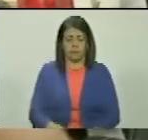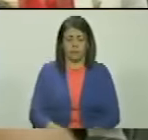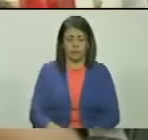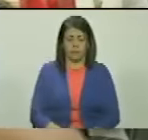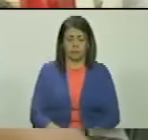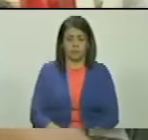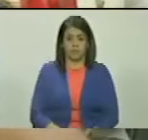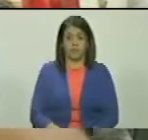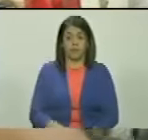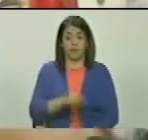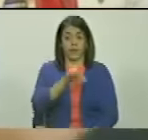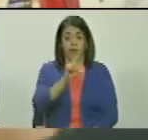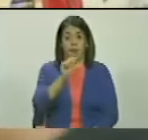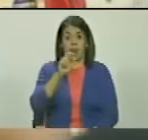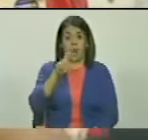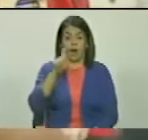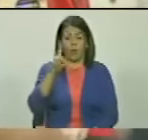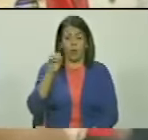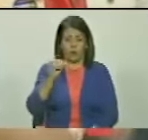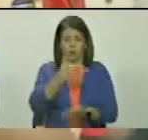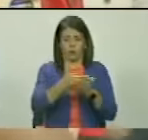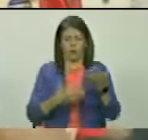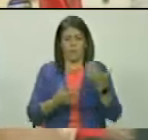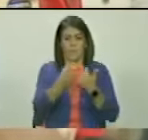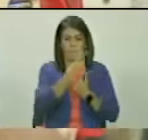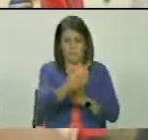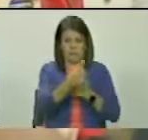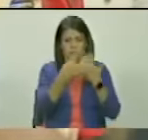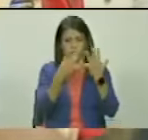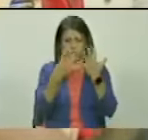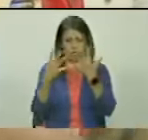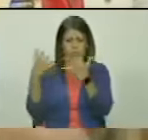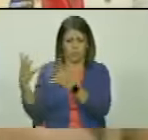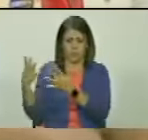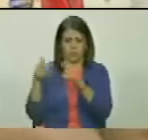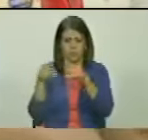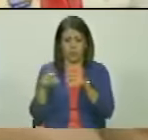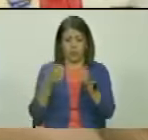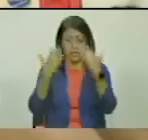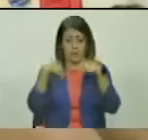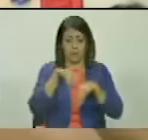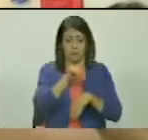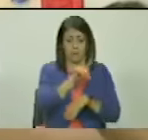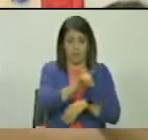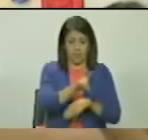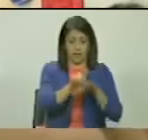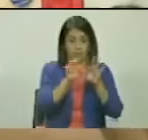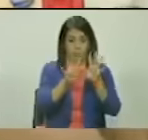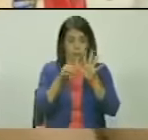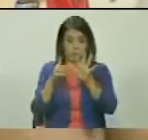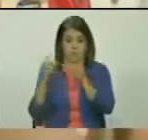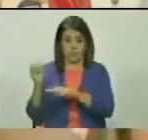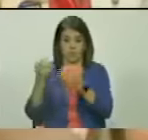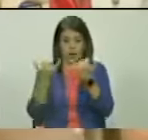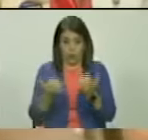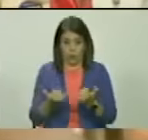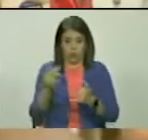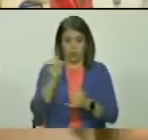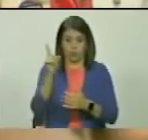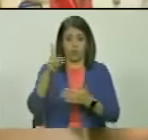ese laudo desde ese mismo momento del año 66 y no desde ahora es que está